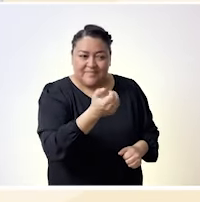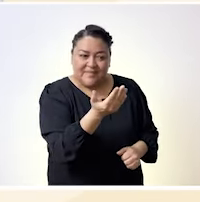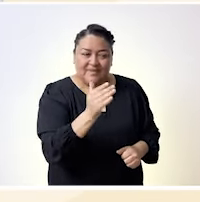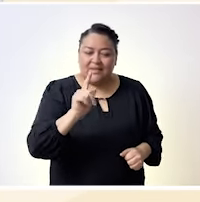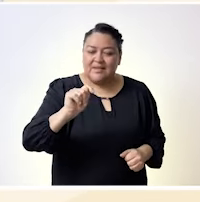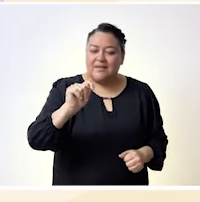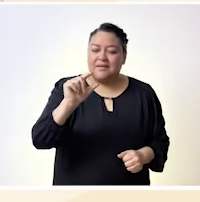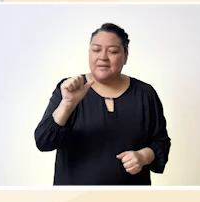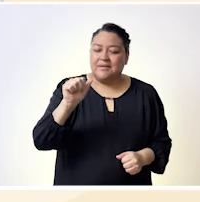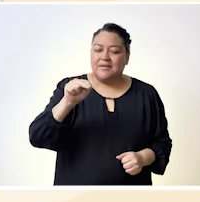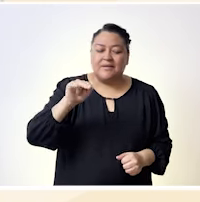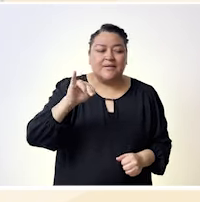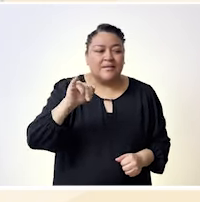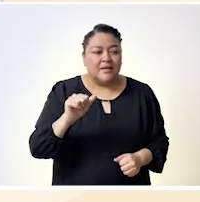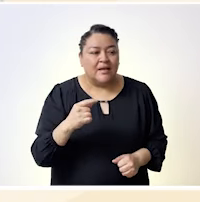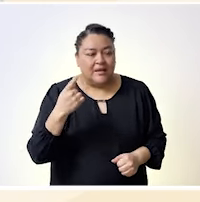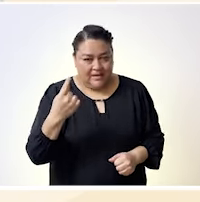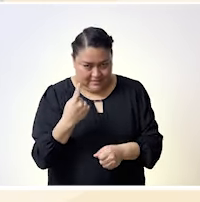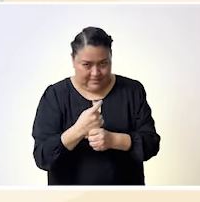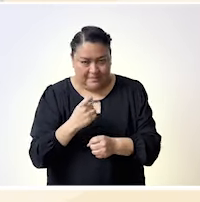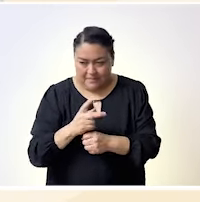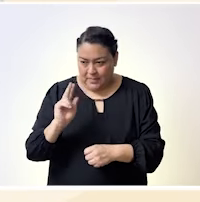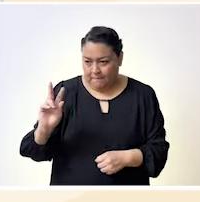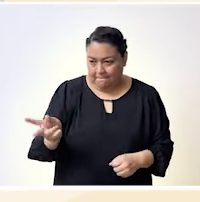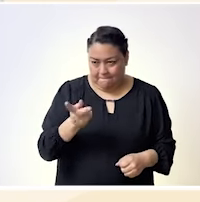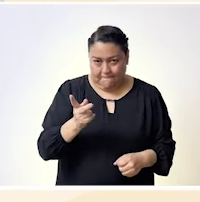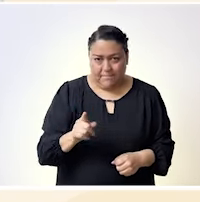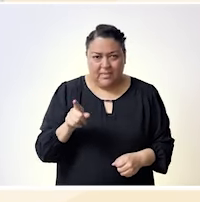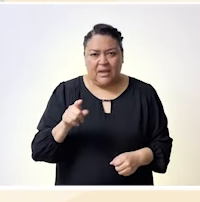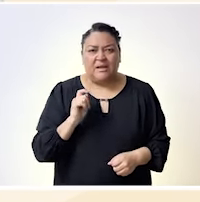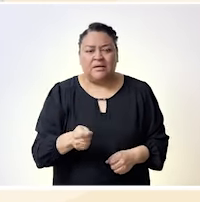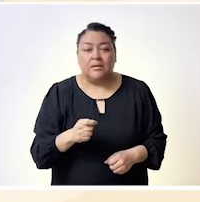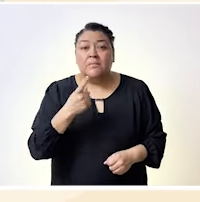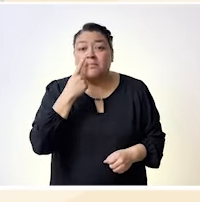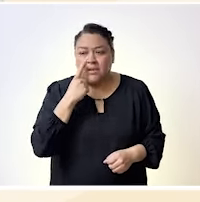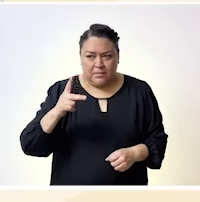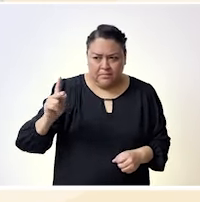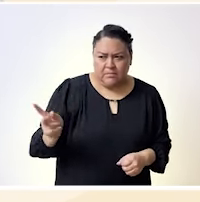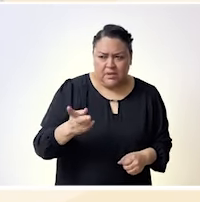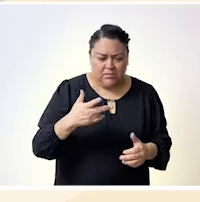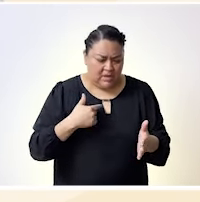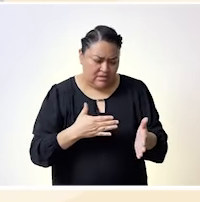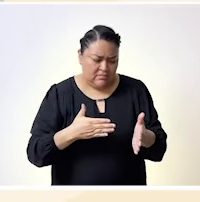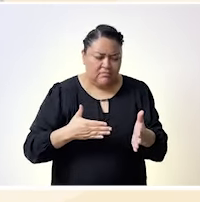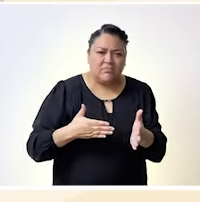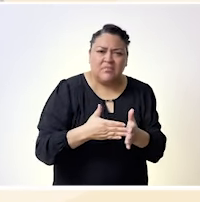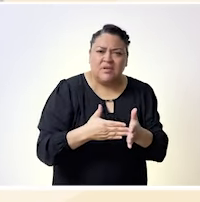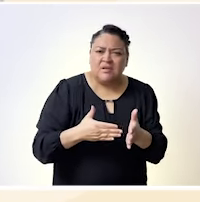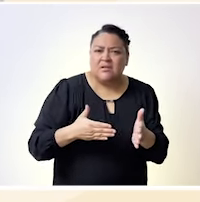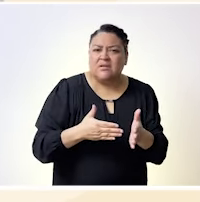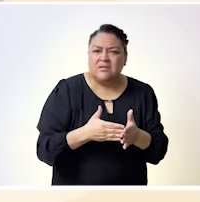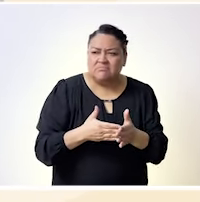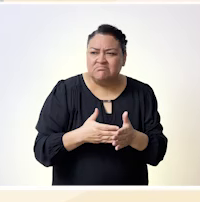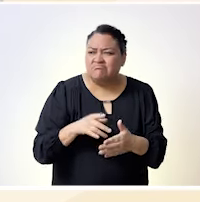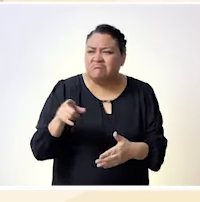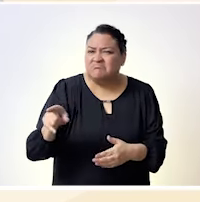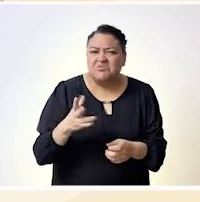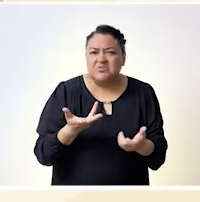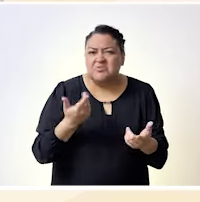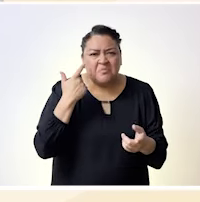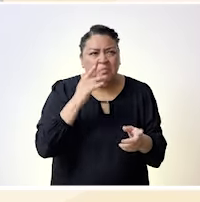del planteamiento claro de que, pues bueno, México es una sociedad profundamente racista. Como una mujer